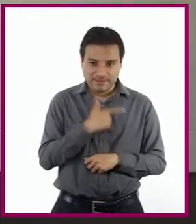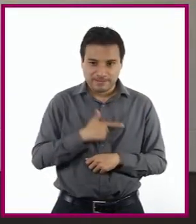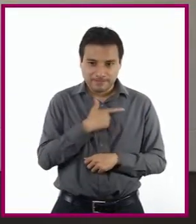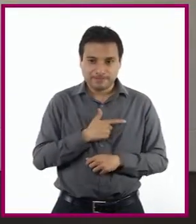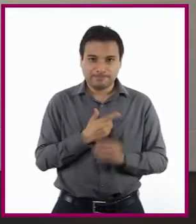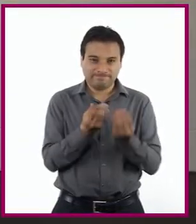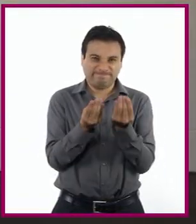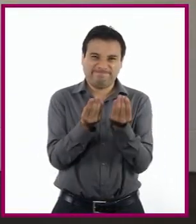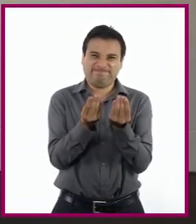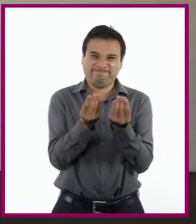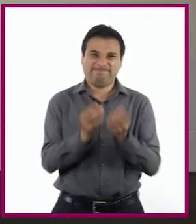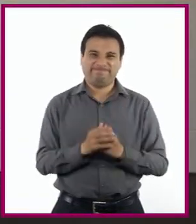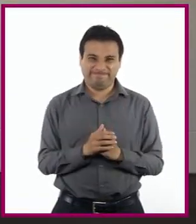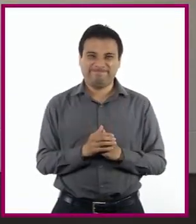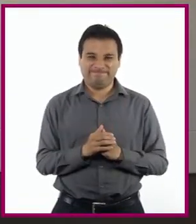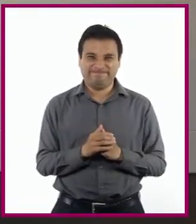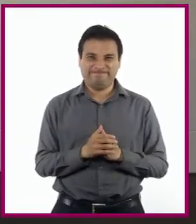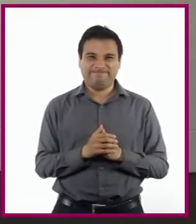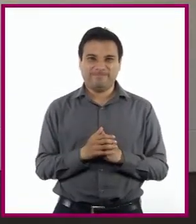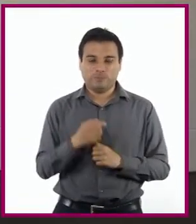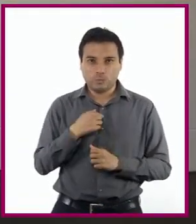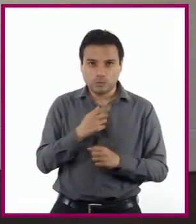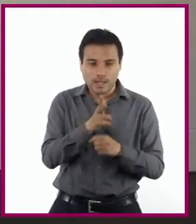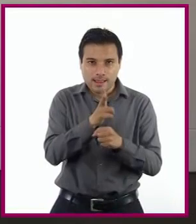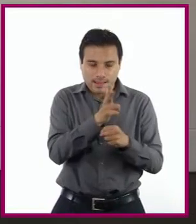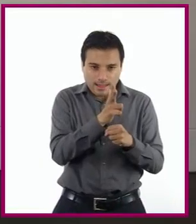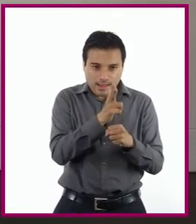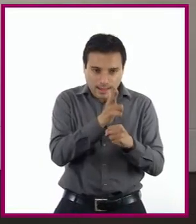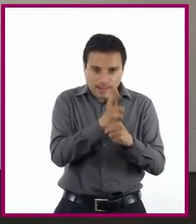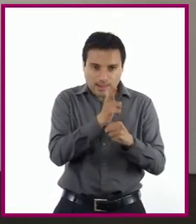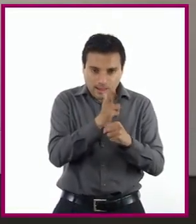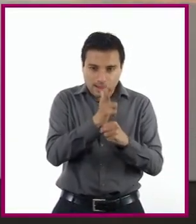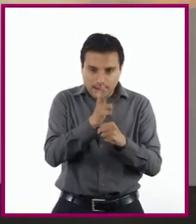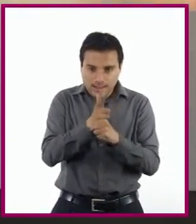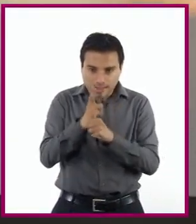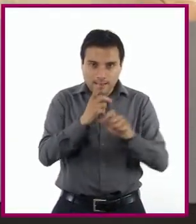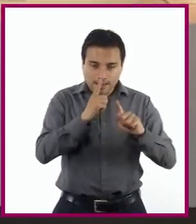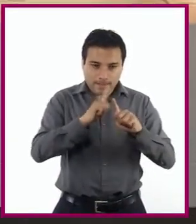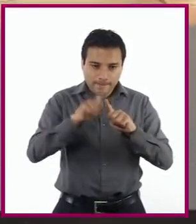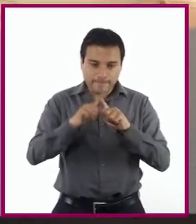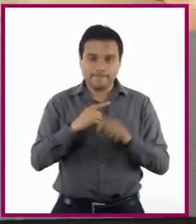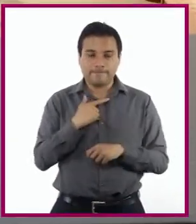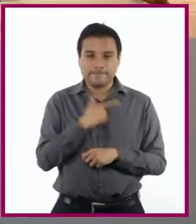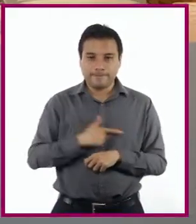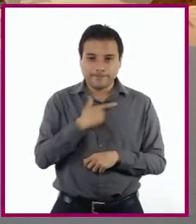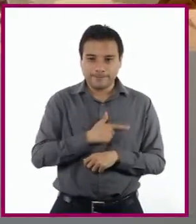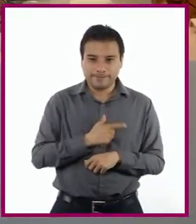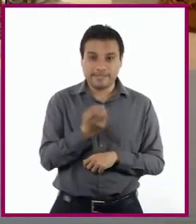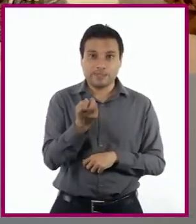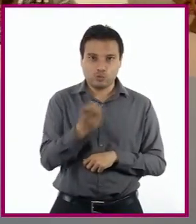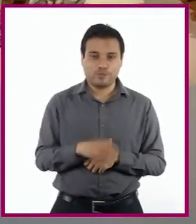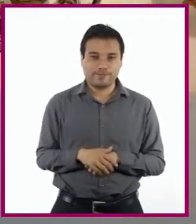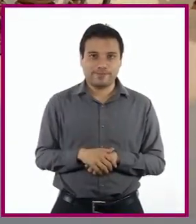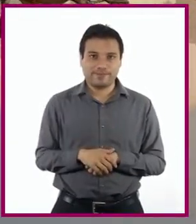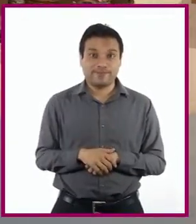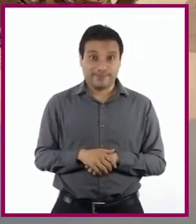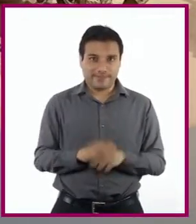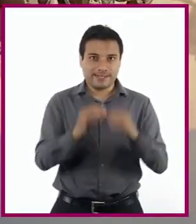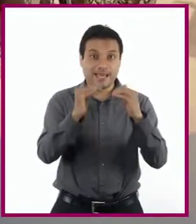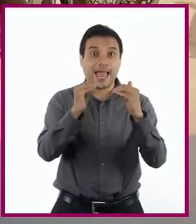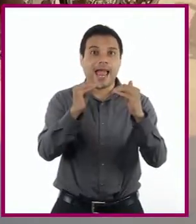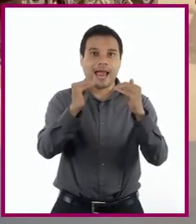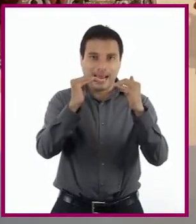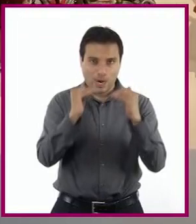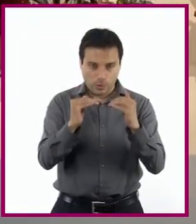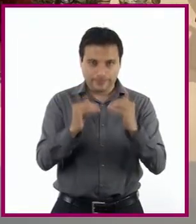una de estas tomas Que puedan contar Nuestra historia ¿Verdad? Así es Regina Ahorita viene El proceso de